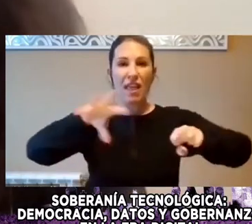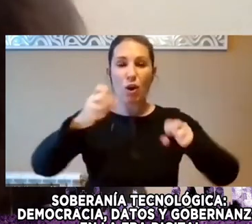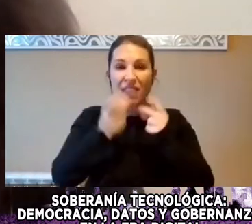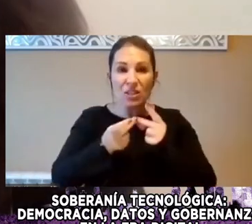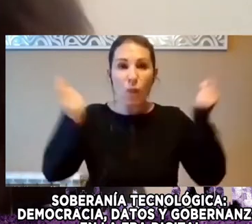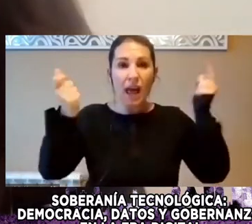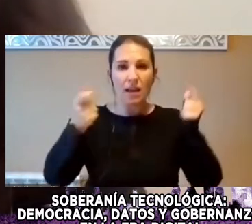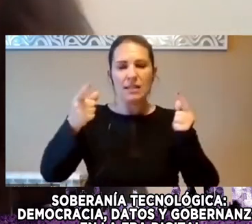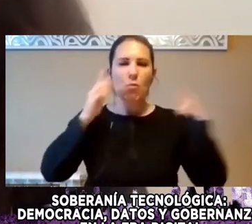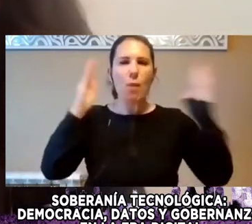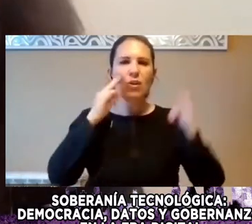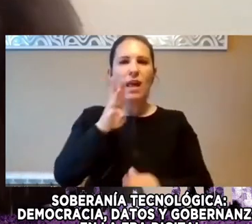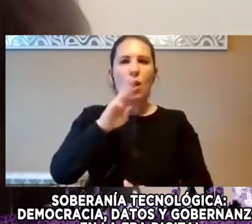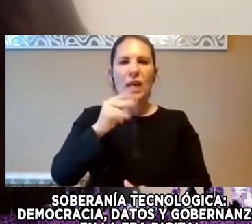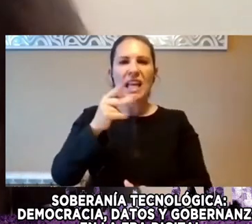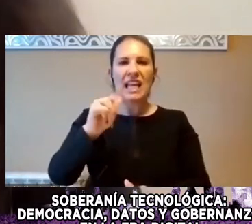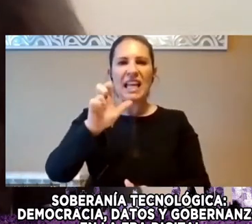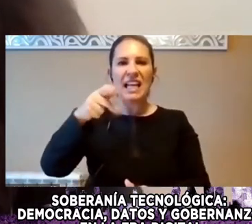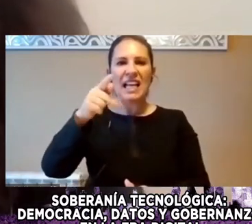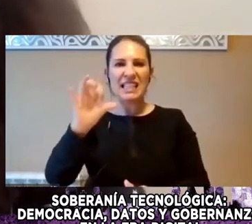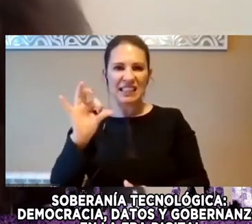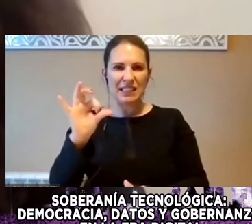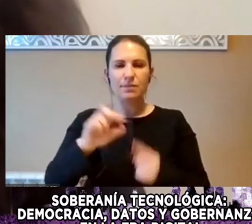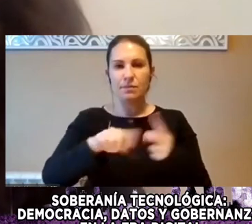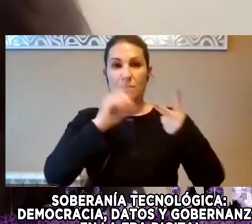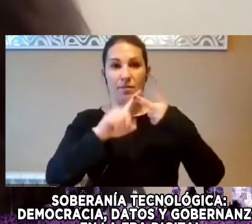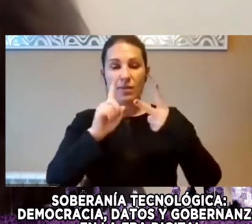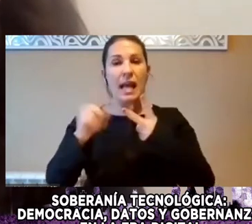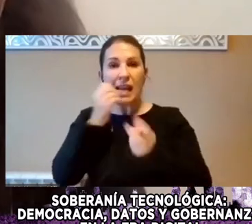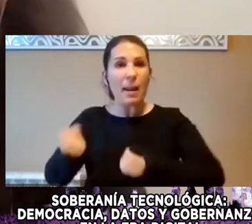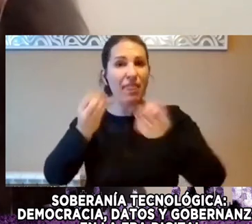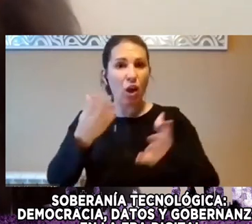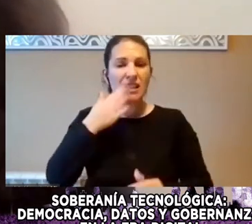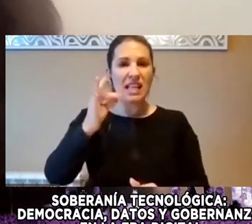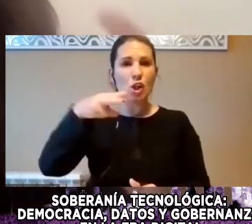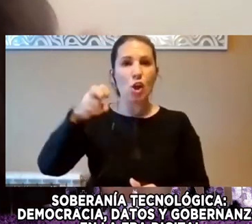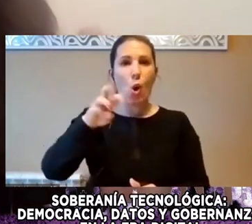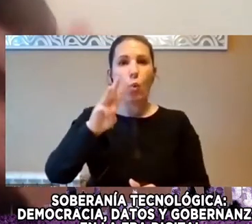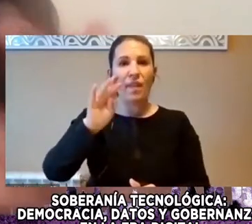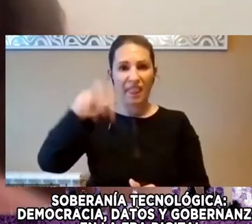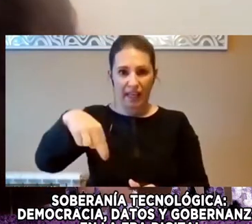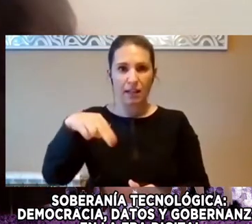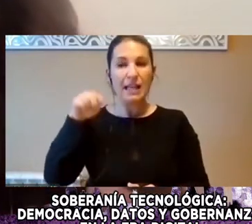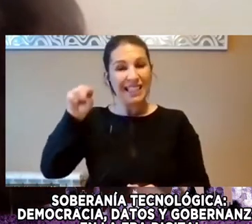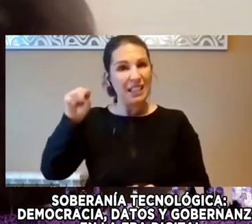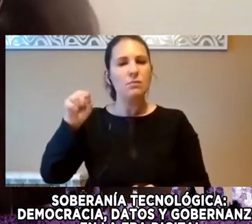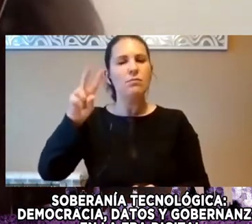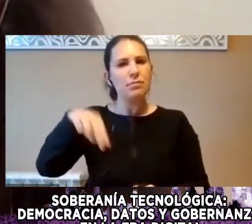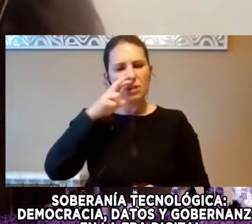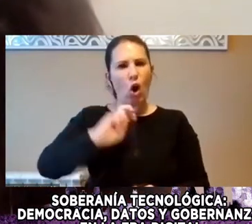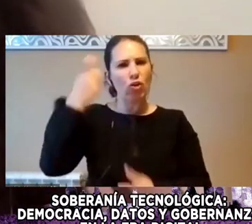momento De Wikileaks La segunda parte Son las revelaciones De Edward Snowden Donde ya se hace Y entra Otro